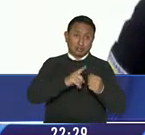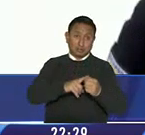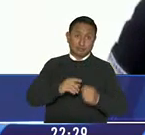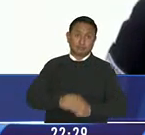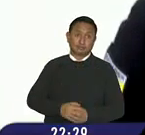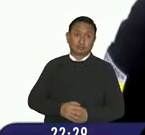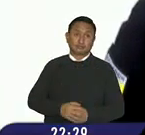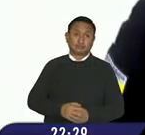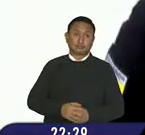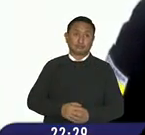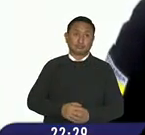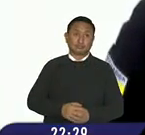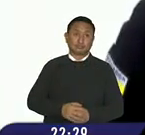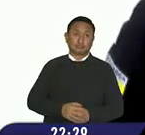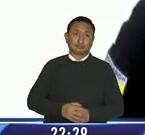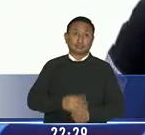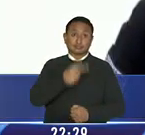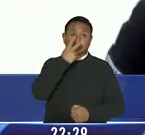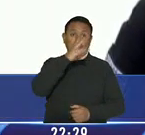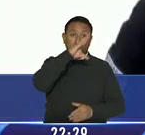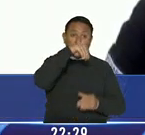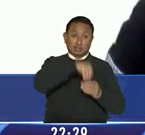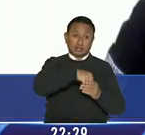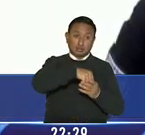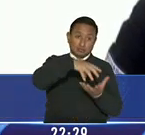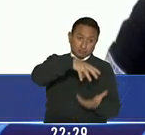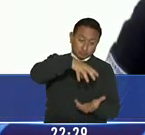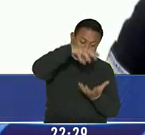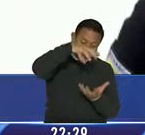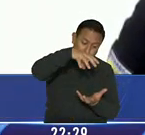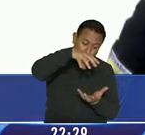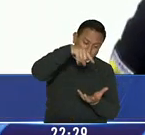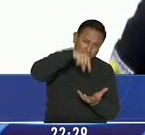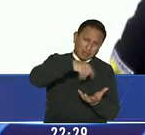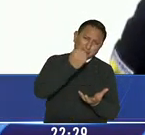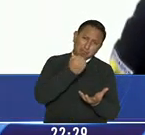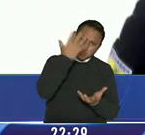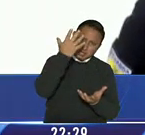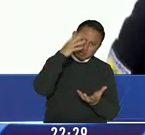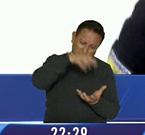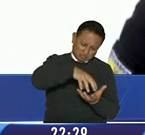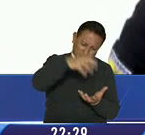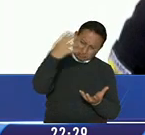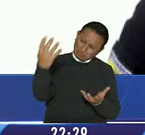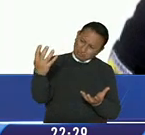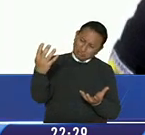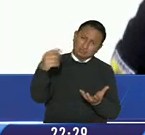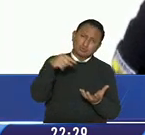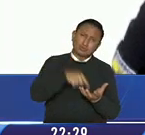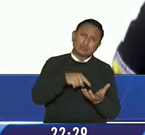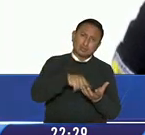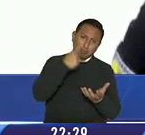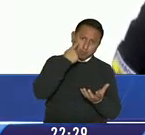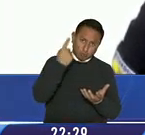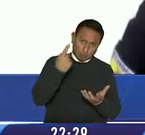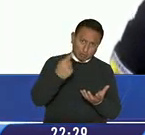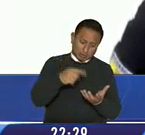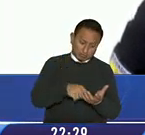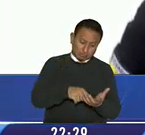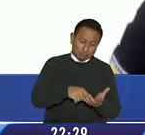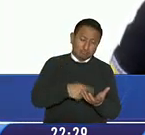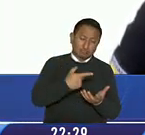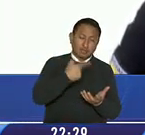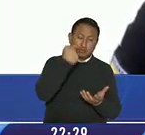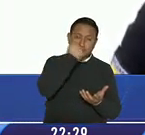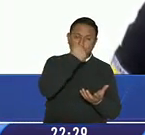identificar que dentro del frasco se encontraba una sustancia blanquecina la cual realizamos las pruebas de campo